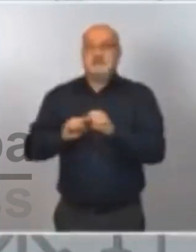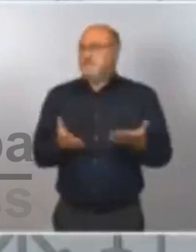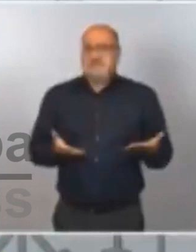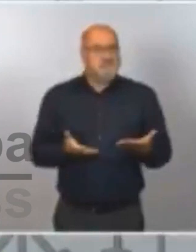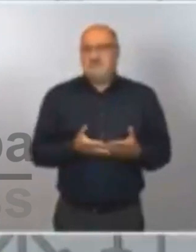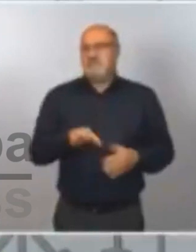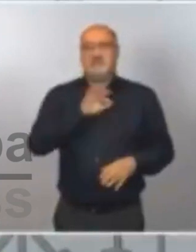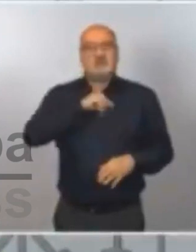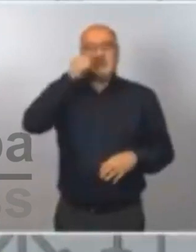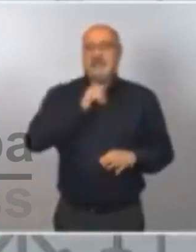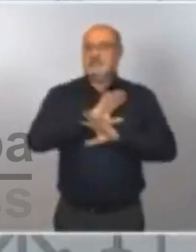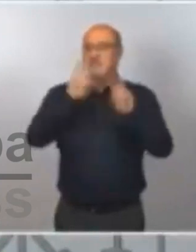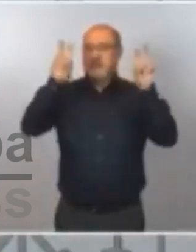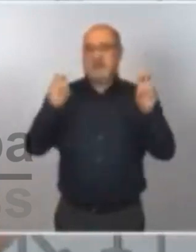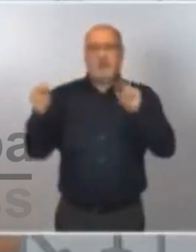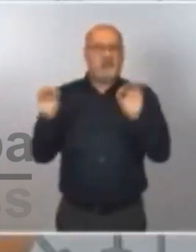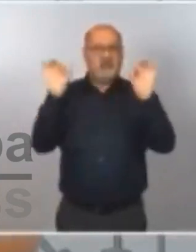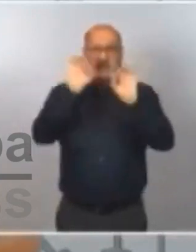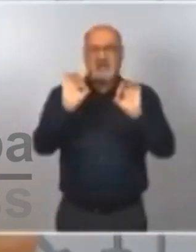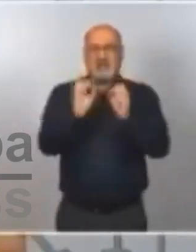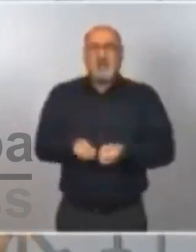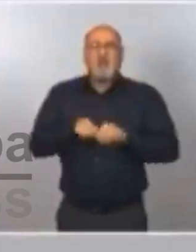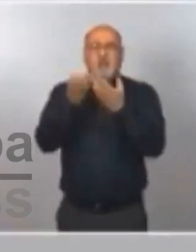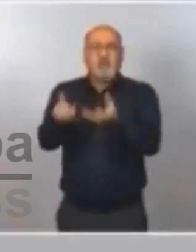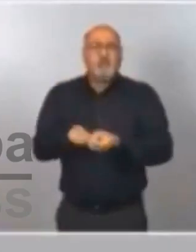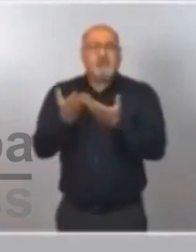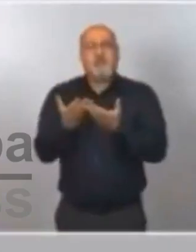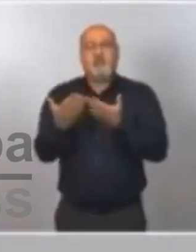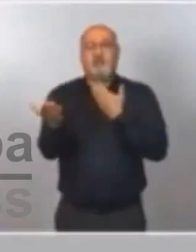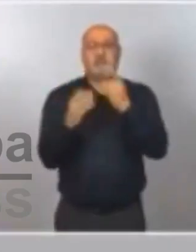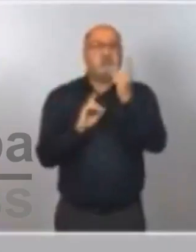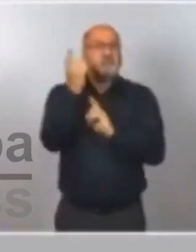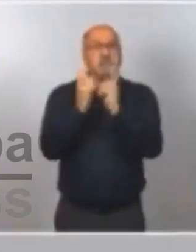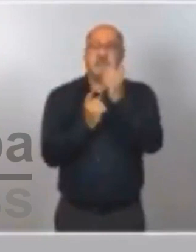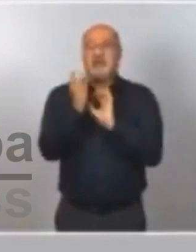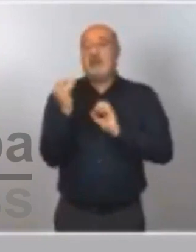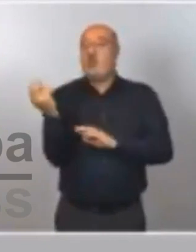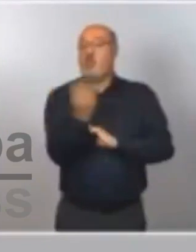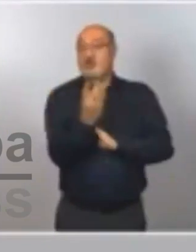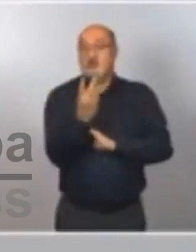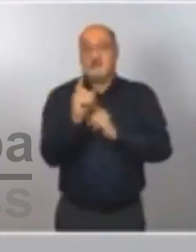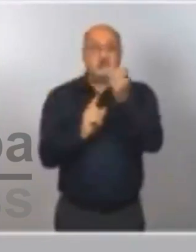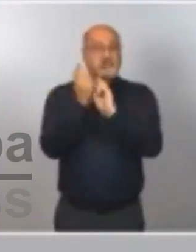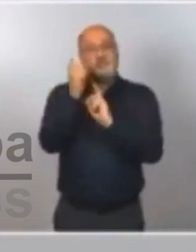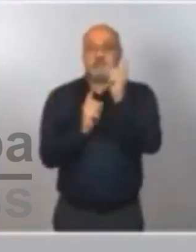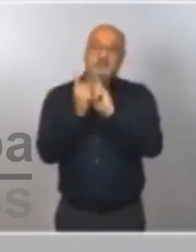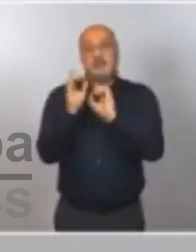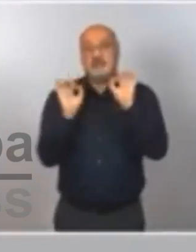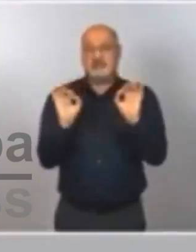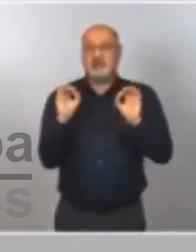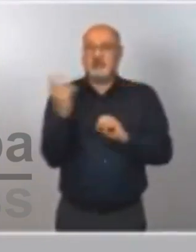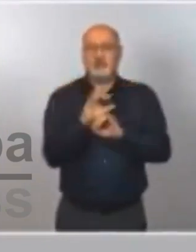hiciera ninguna referencia a ello, puesto que ambos componentes de este diálogo somos perfectamente